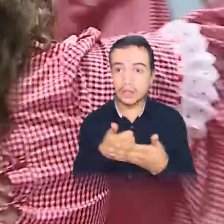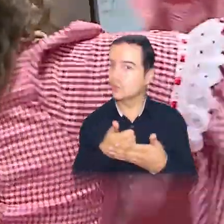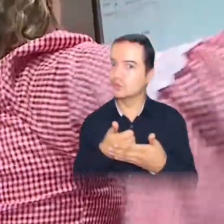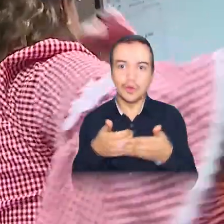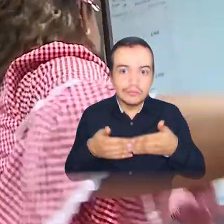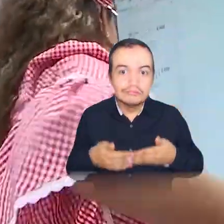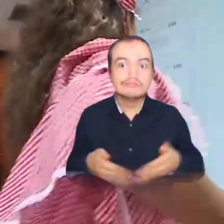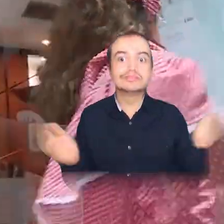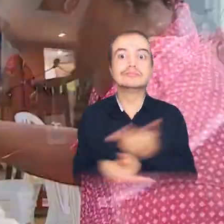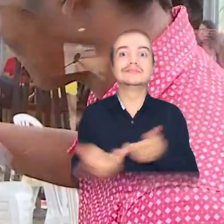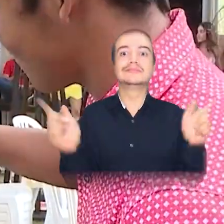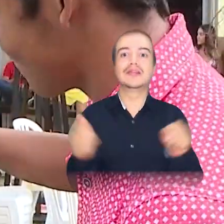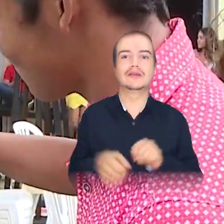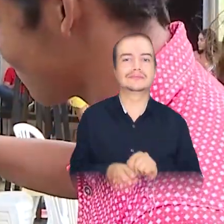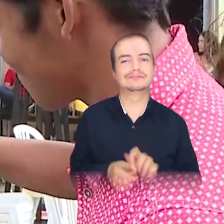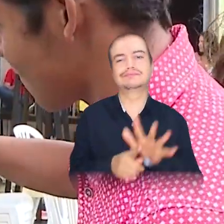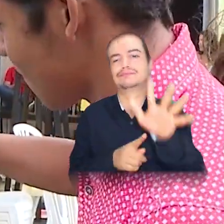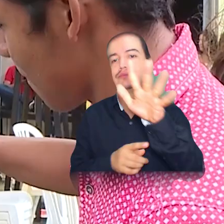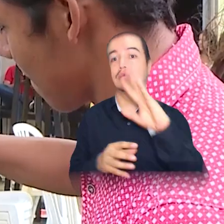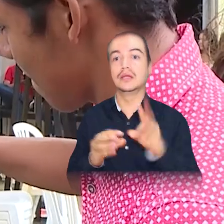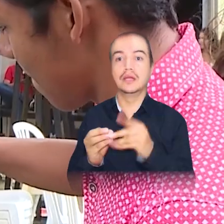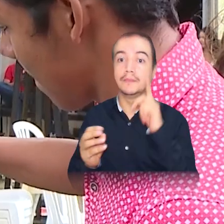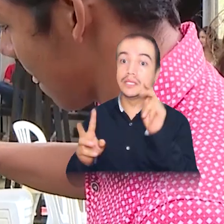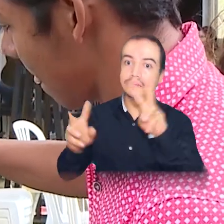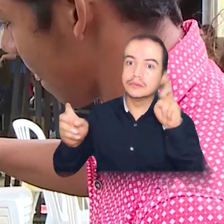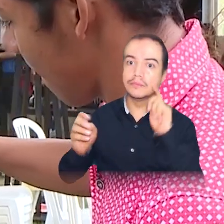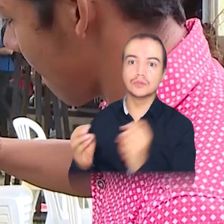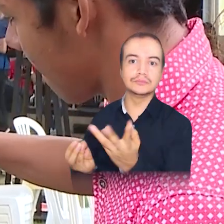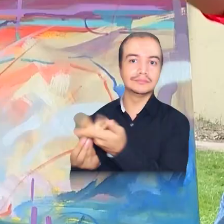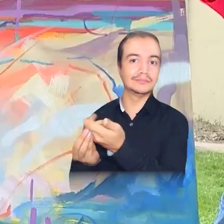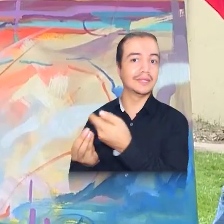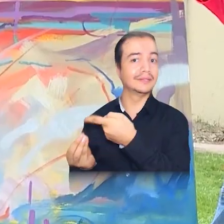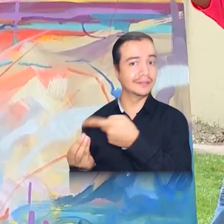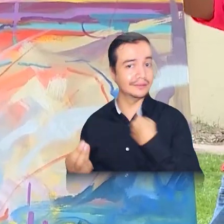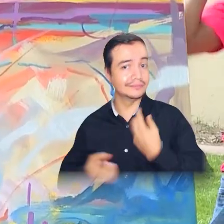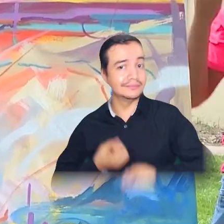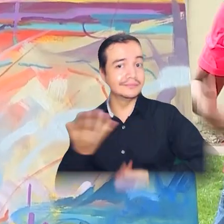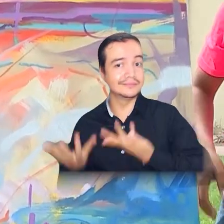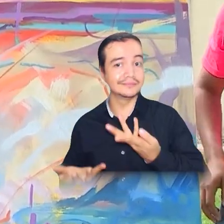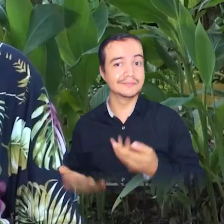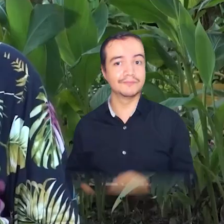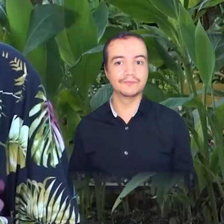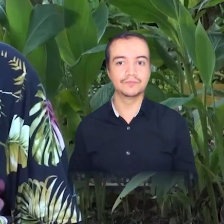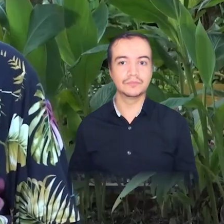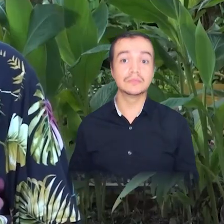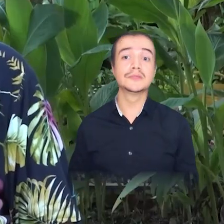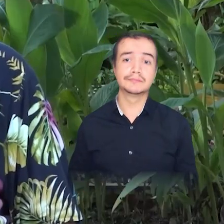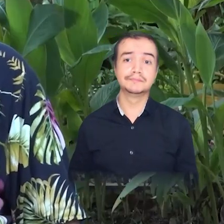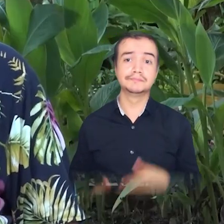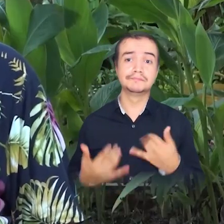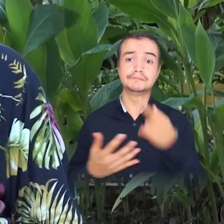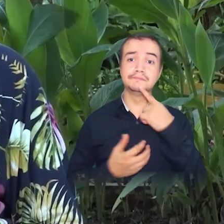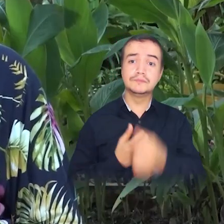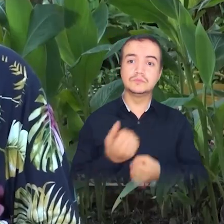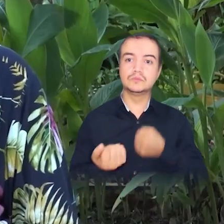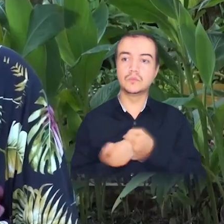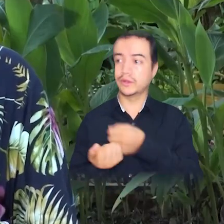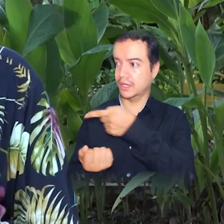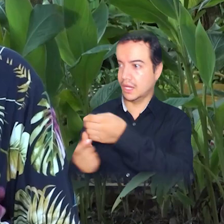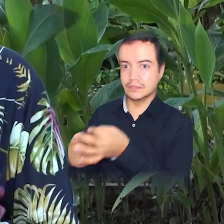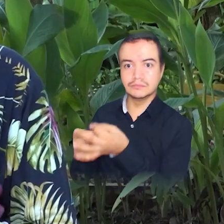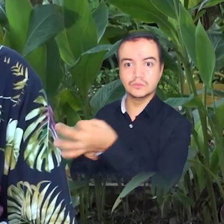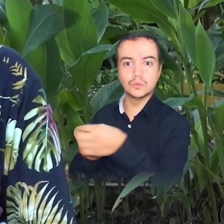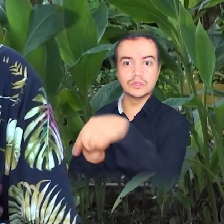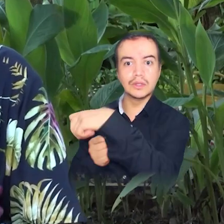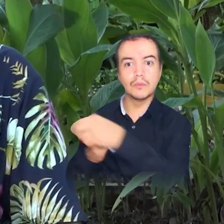lo nacional. También todo lo que tiene que ver con expresiones artísticas. Se trata de apoyar las